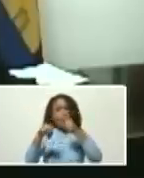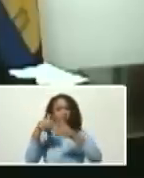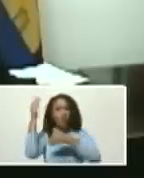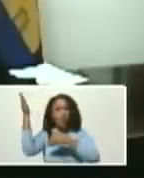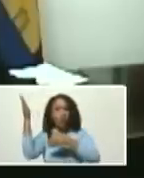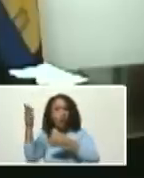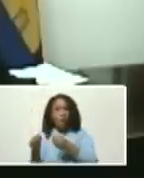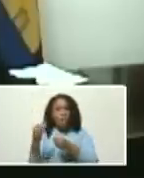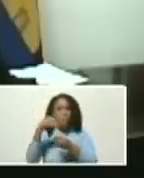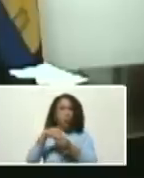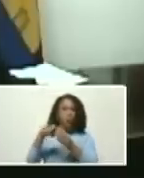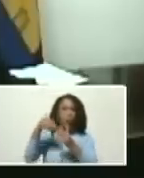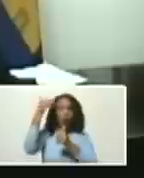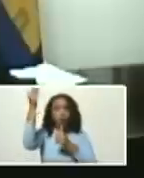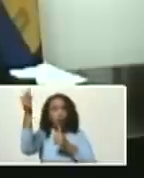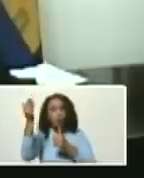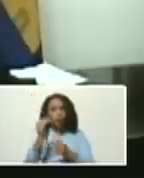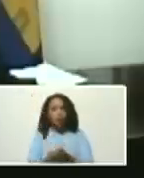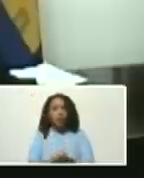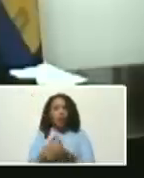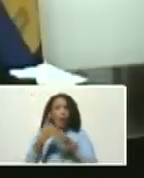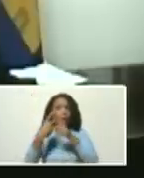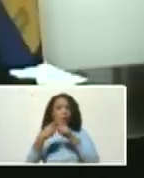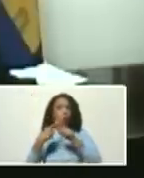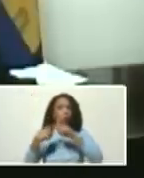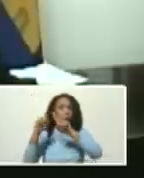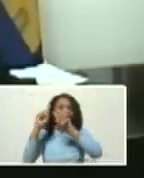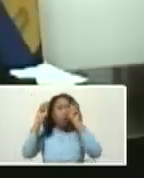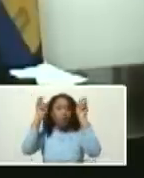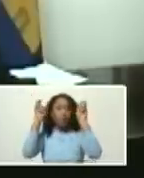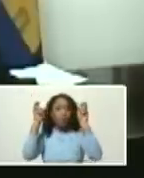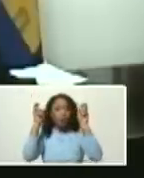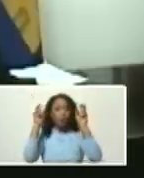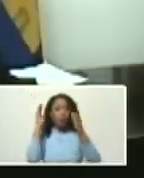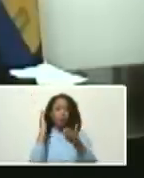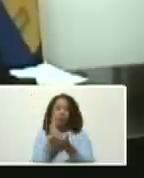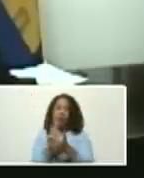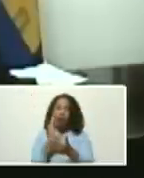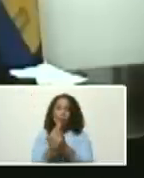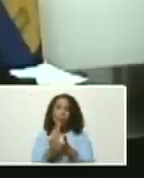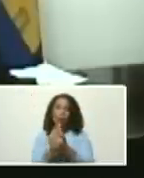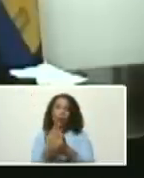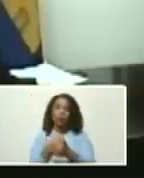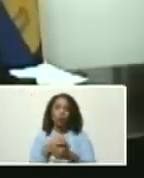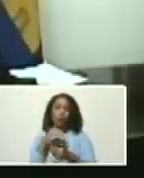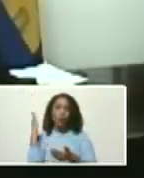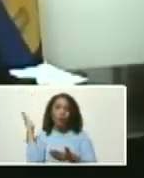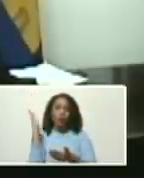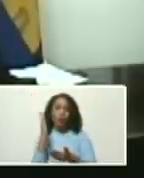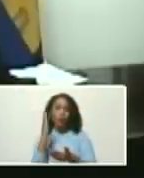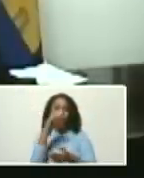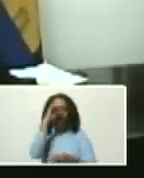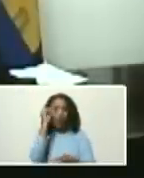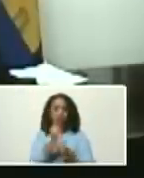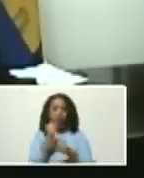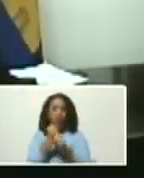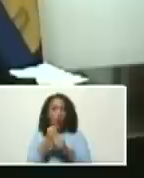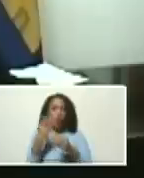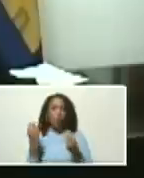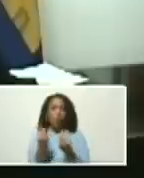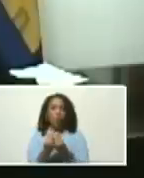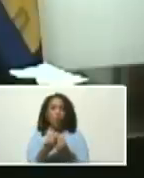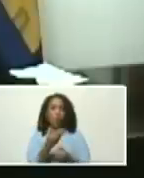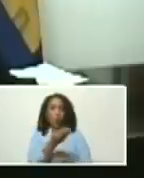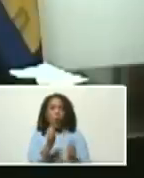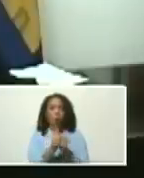importaciones pero por otro lado presidente como siempre lo hemos venido trabajando conjuntamente con usted